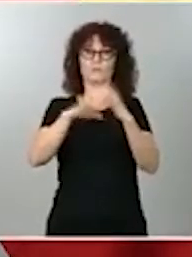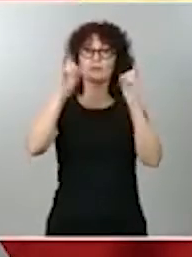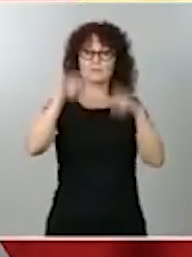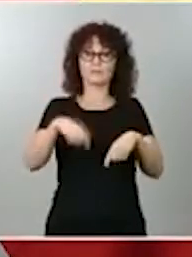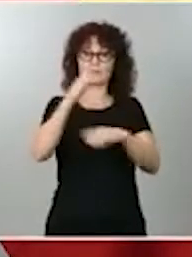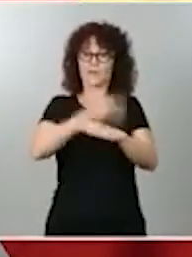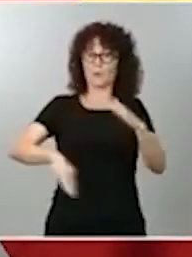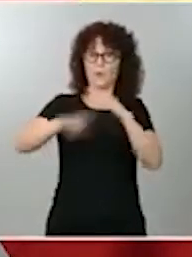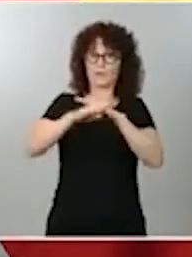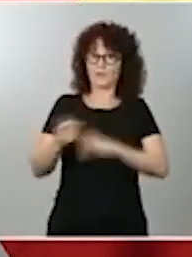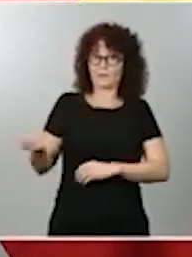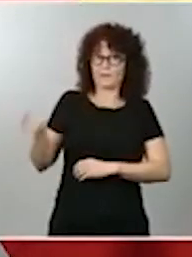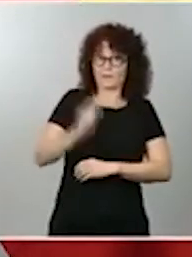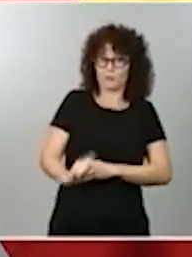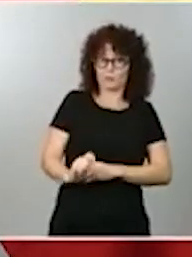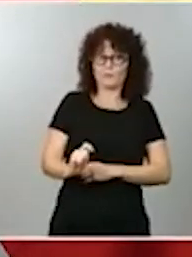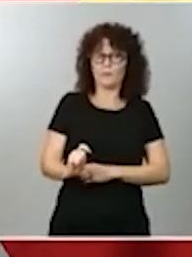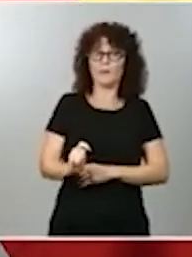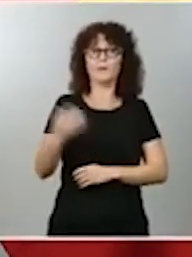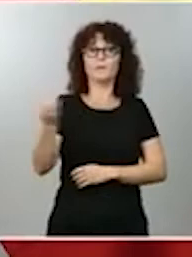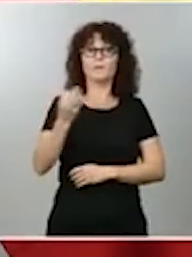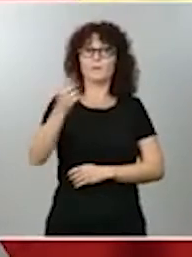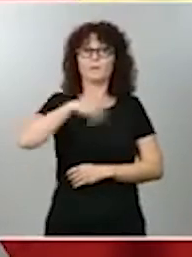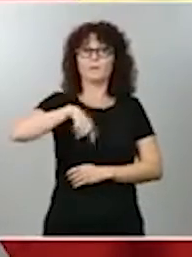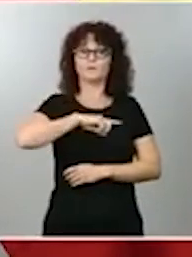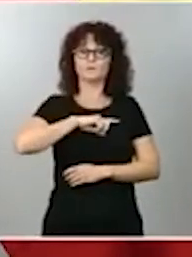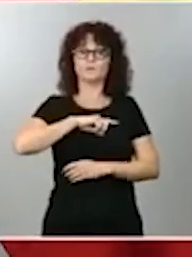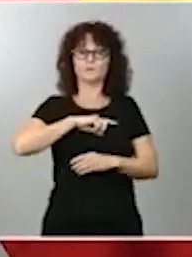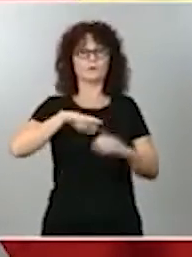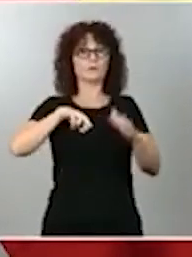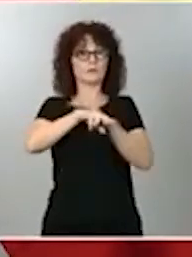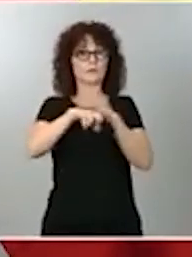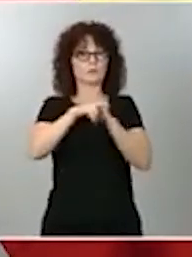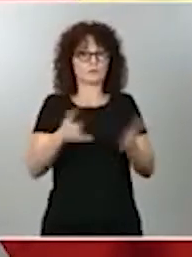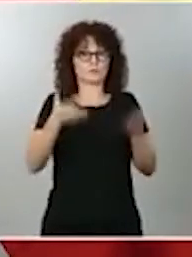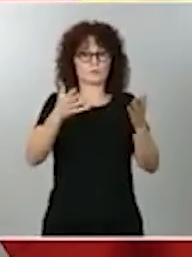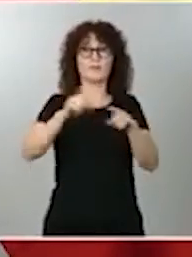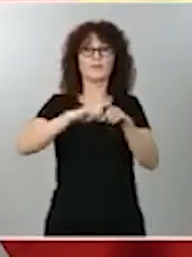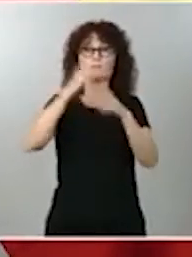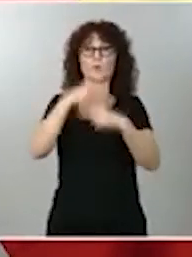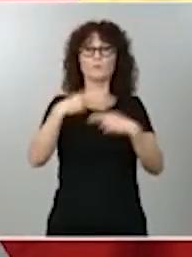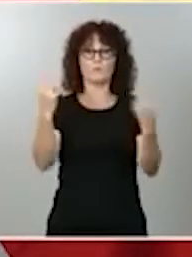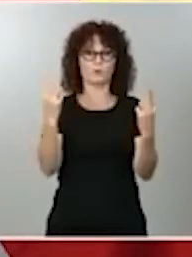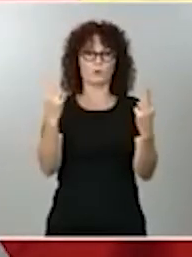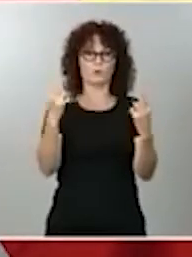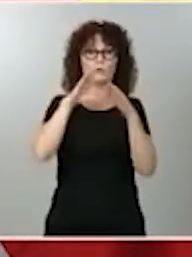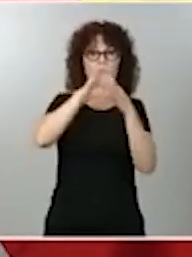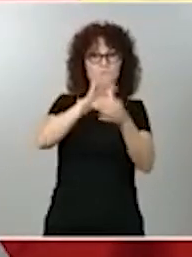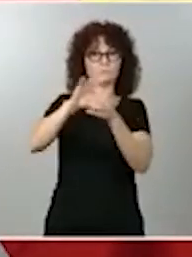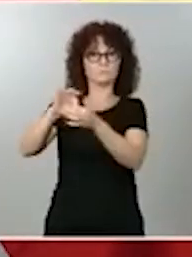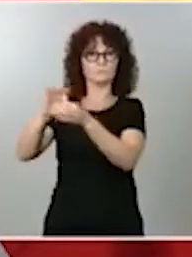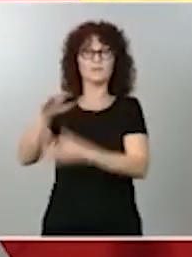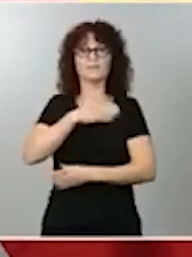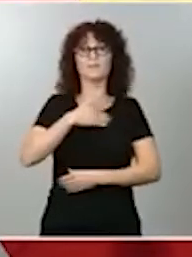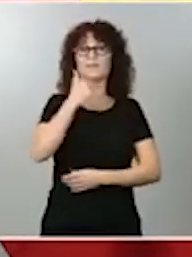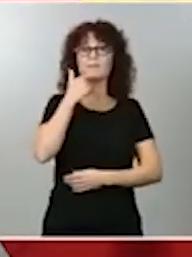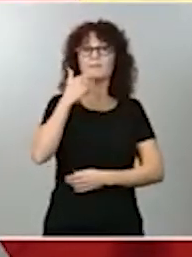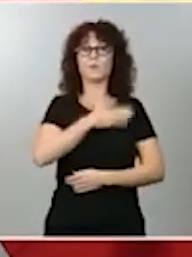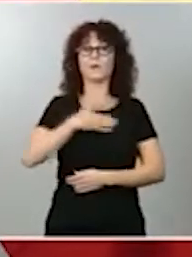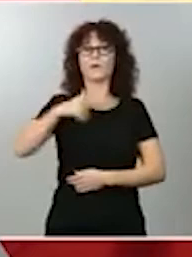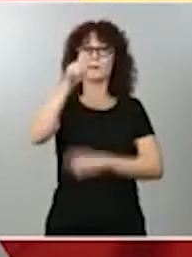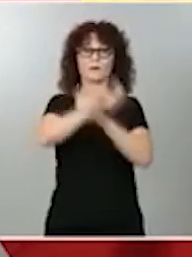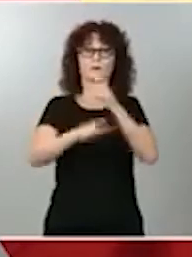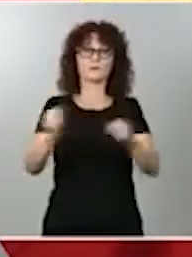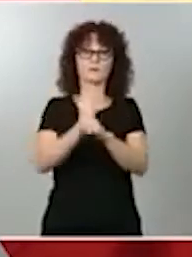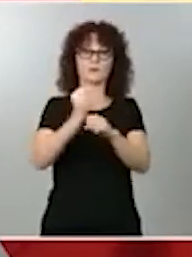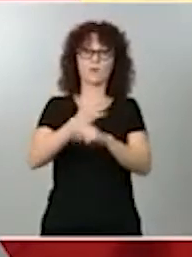pues tendremos que dotar de todos estos mecanismos con carácter público en los mismos, de manera que cualquier trabajador o trabajadora pueda acceder